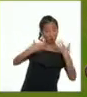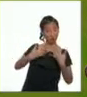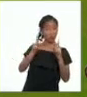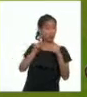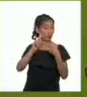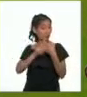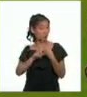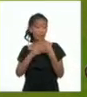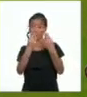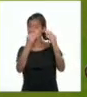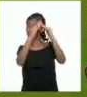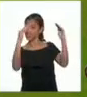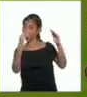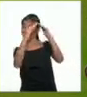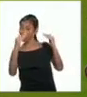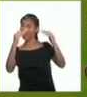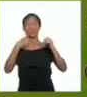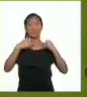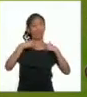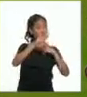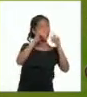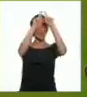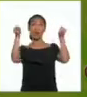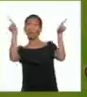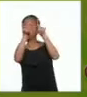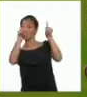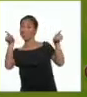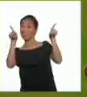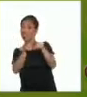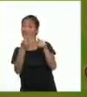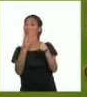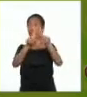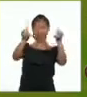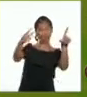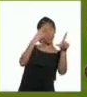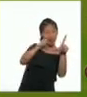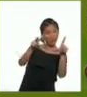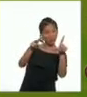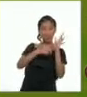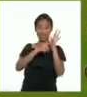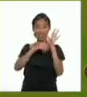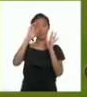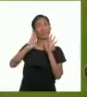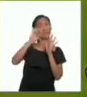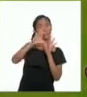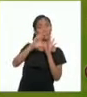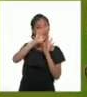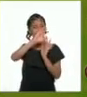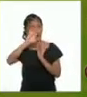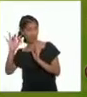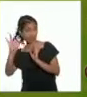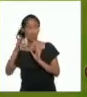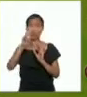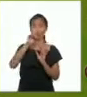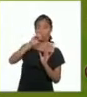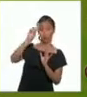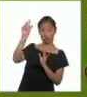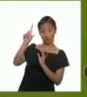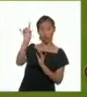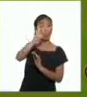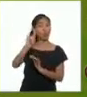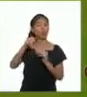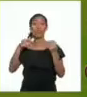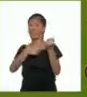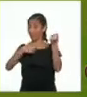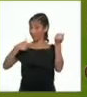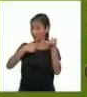muchas casas tendrán su propia estrella gracias al programa nacional de electrificación rural y al uso de gas natural 2.